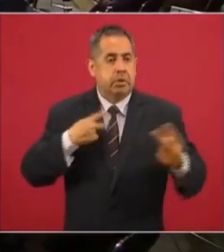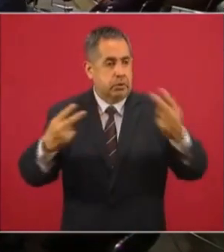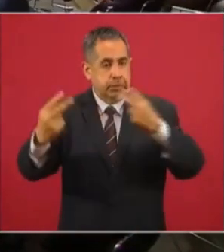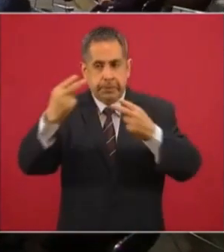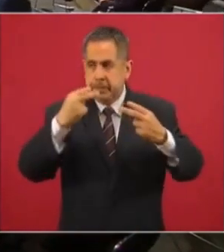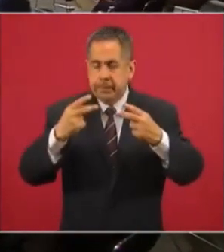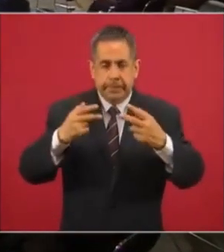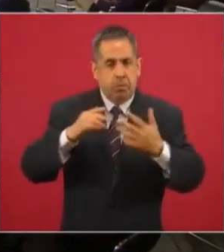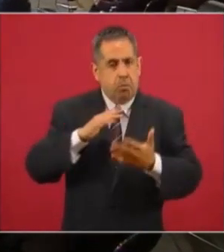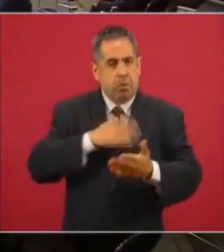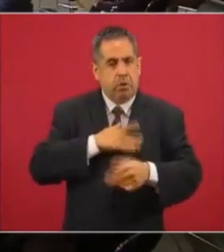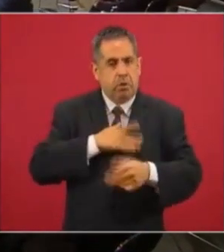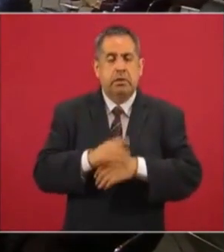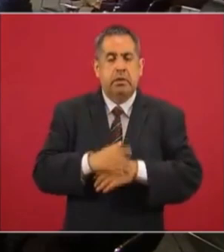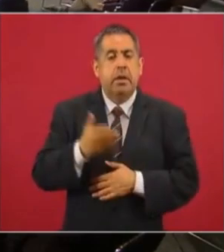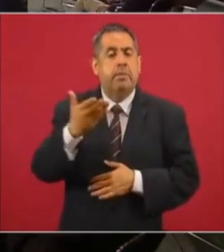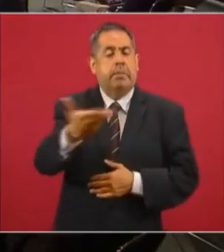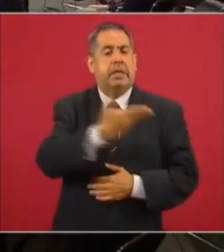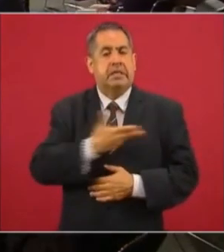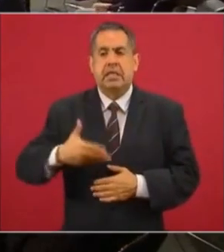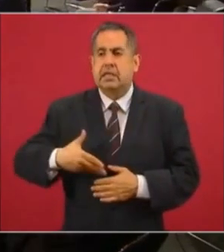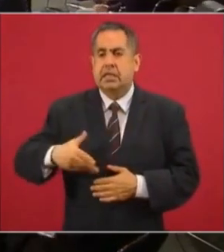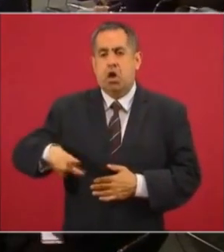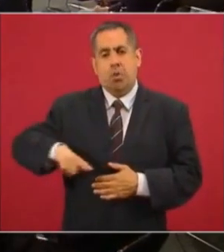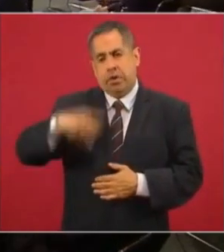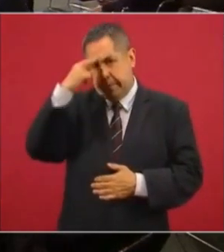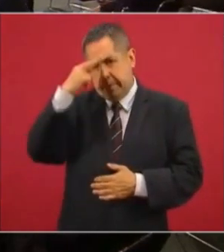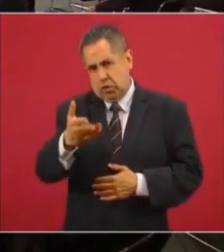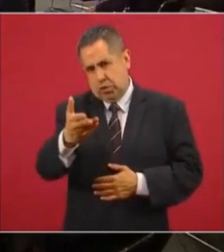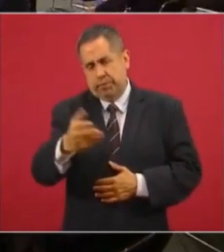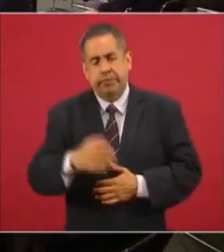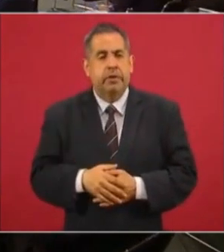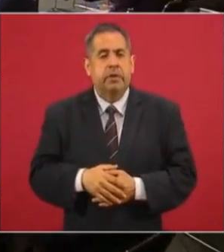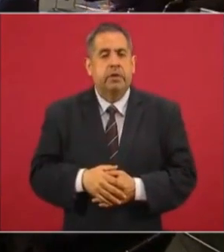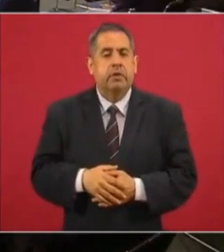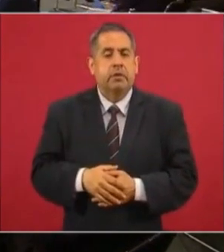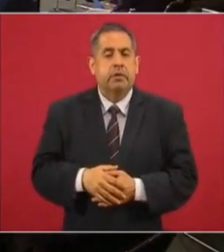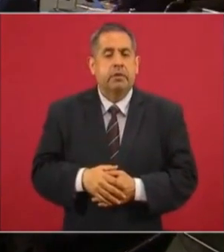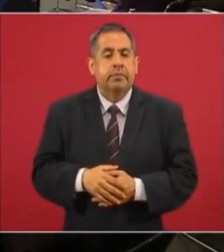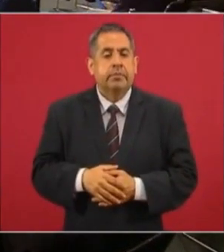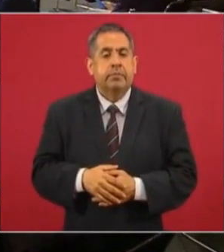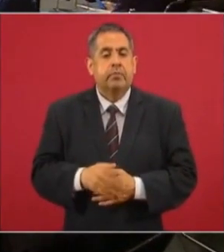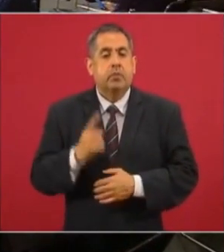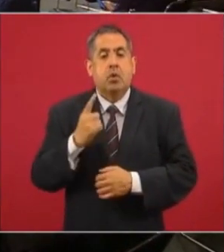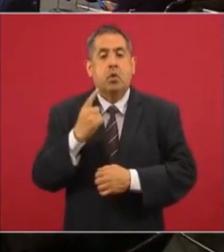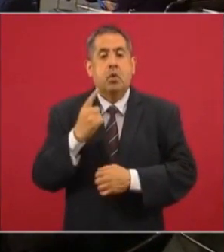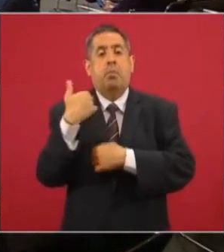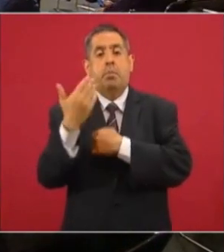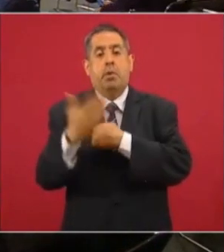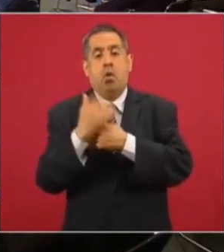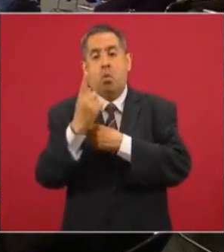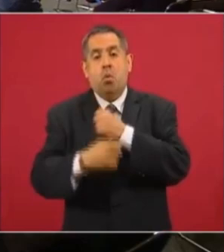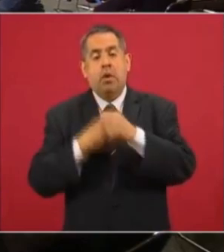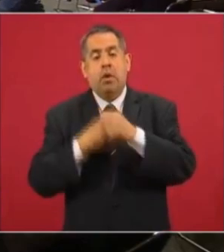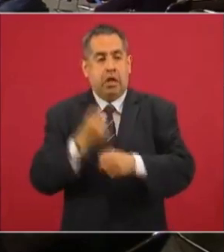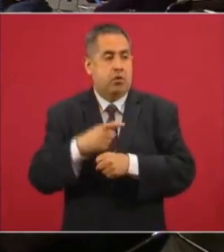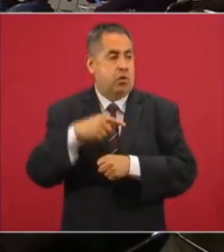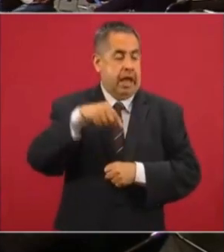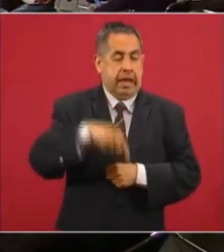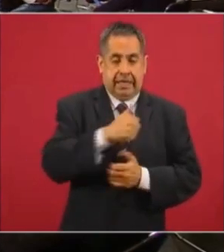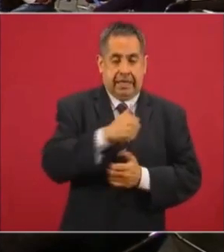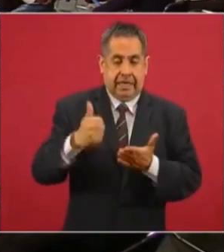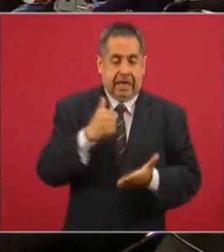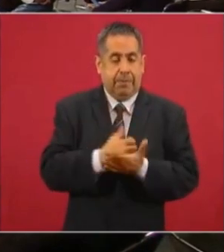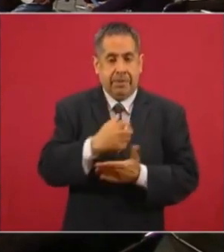escuchan. Presidente del Gobierno de México, a un año de la conmemoración de la caída de Tenochtitlán, capital de la